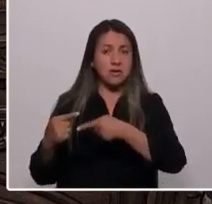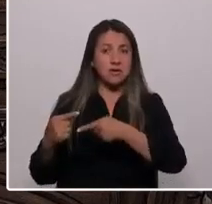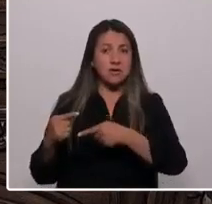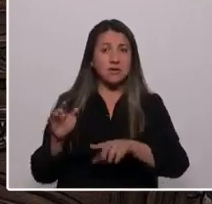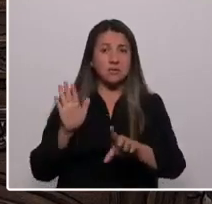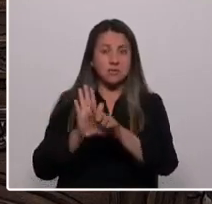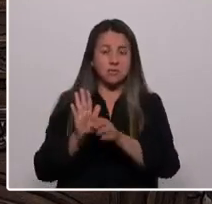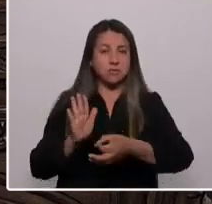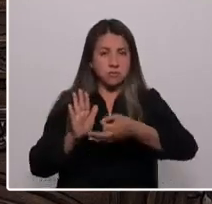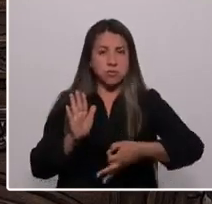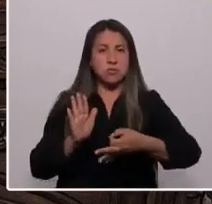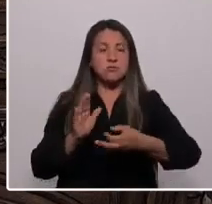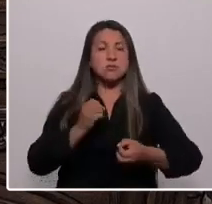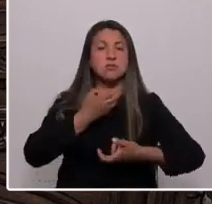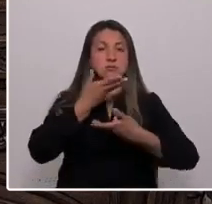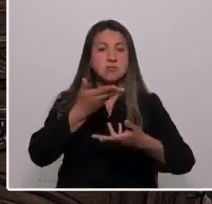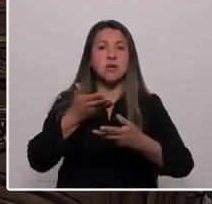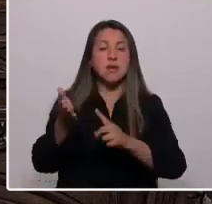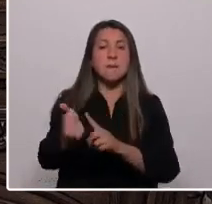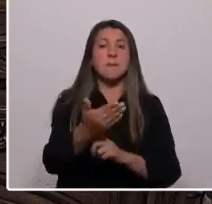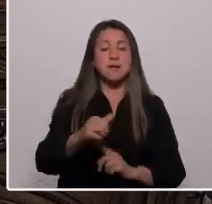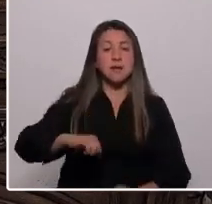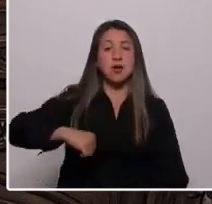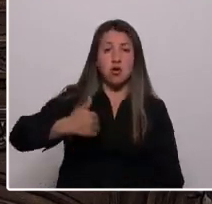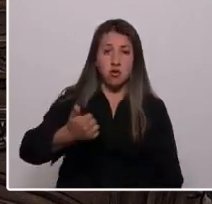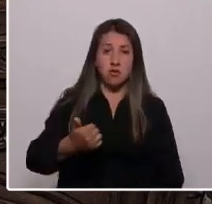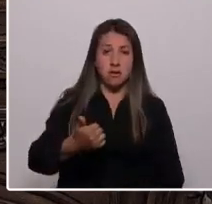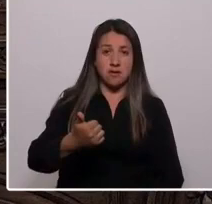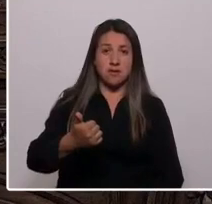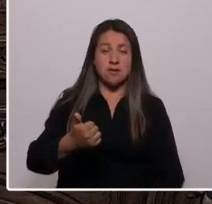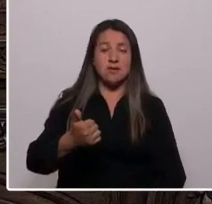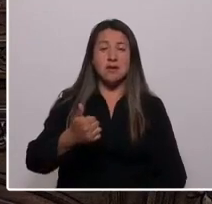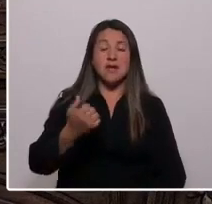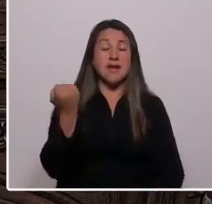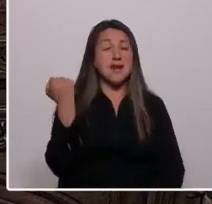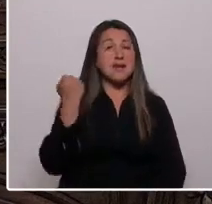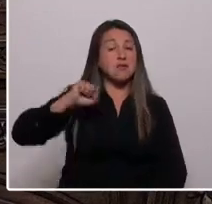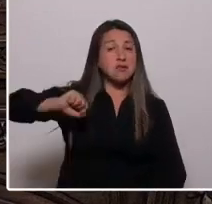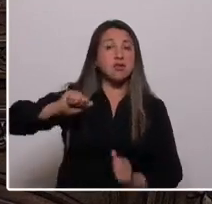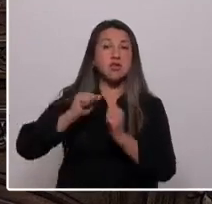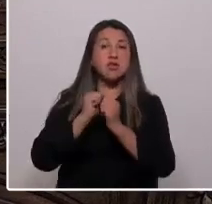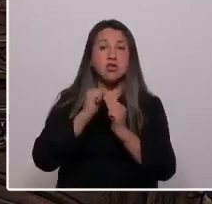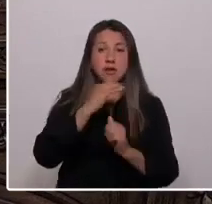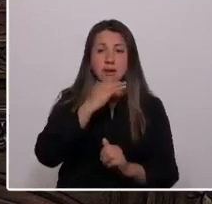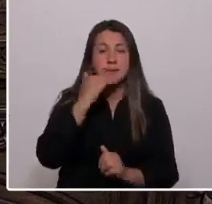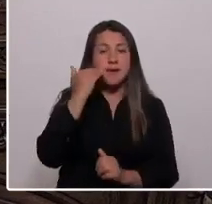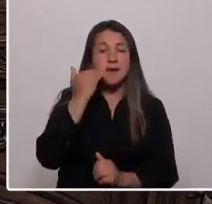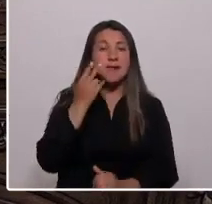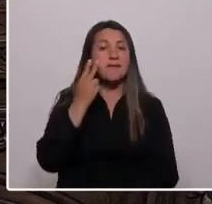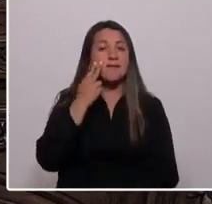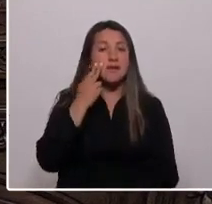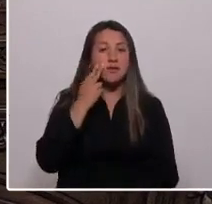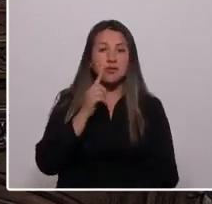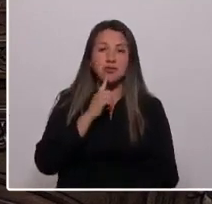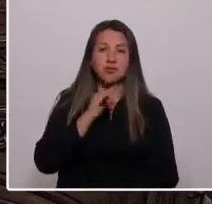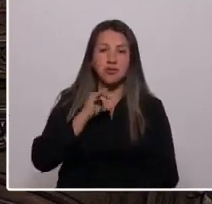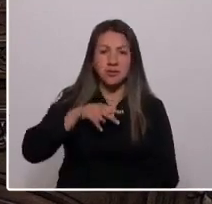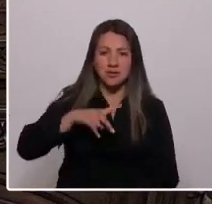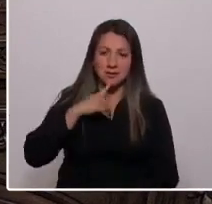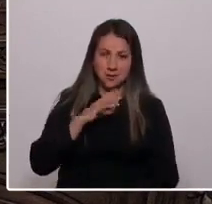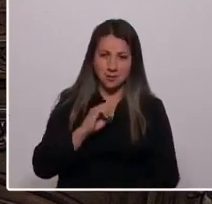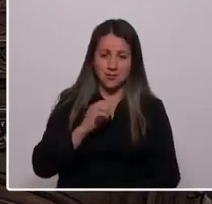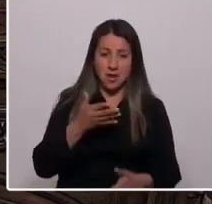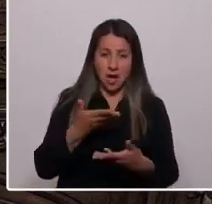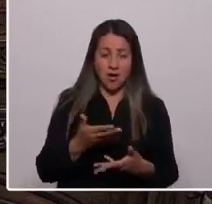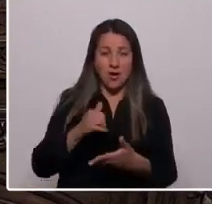Aquellos de la patria joven, aquellos de la revolución con empanadas y vino tinto, y ahora los jóvenes de todas las